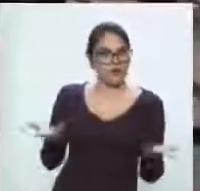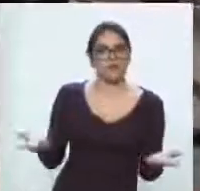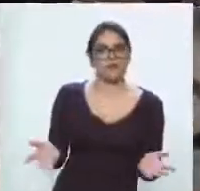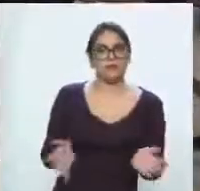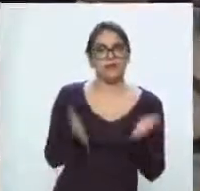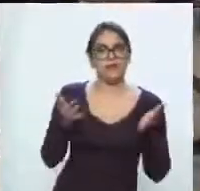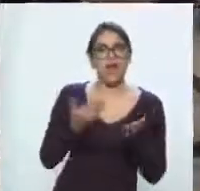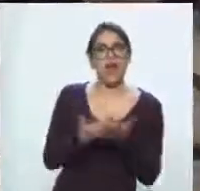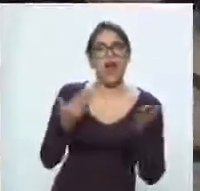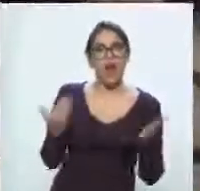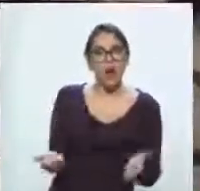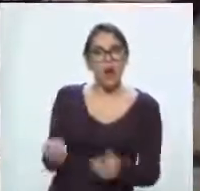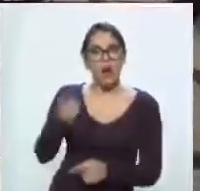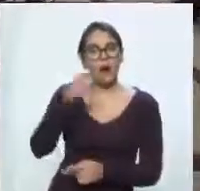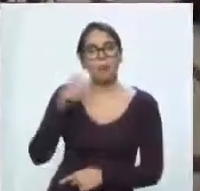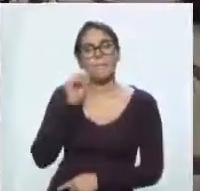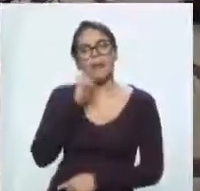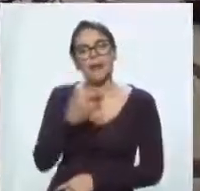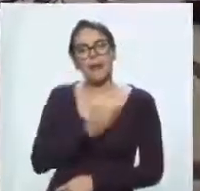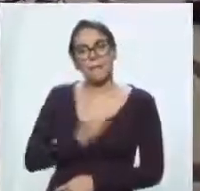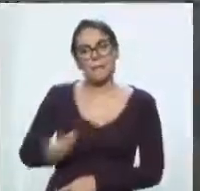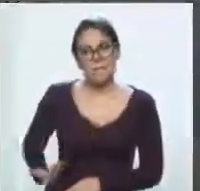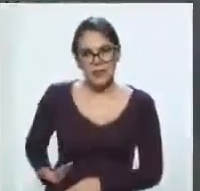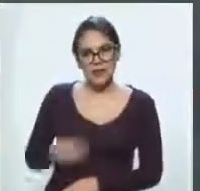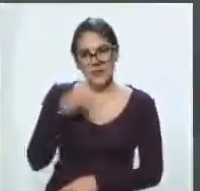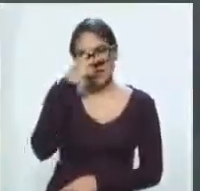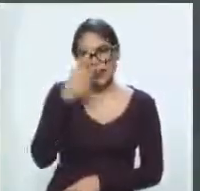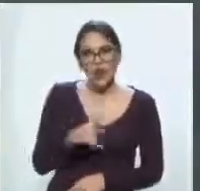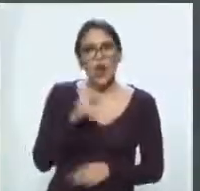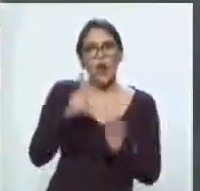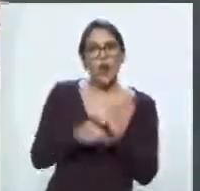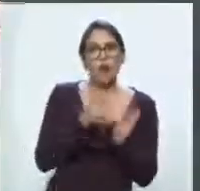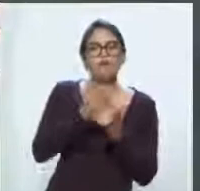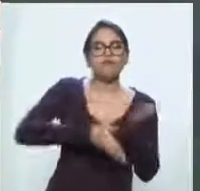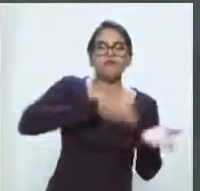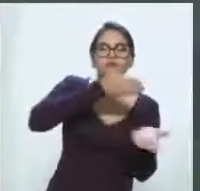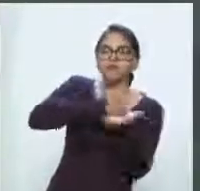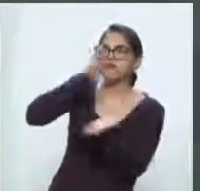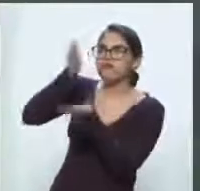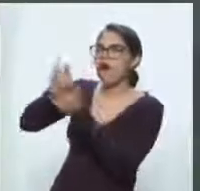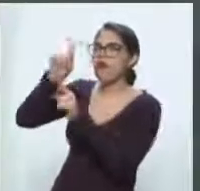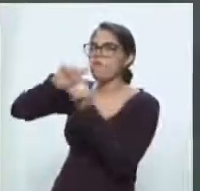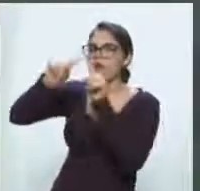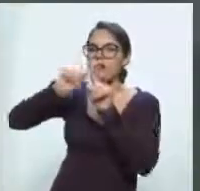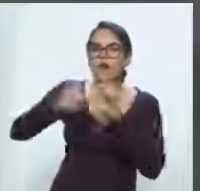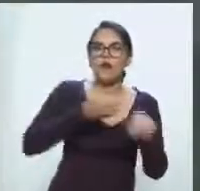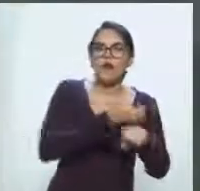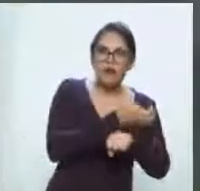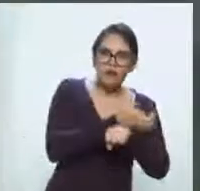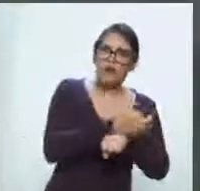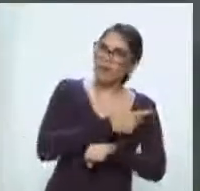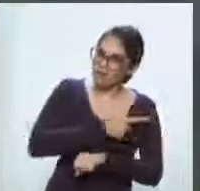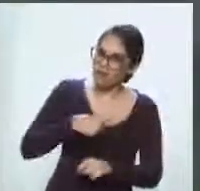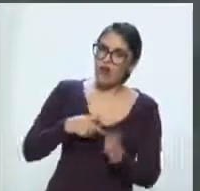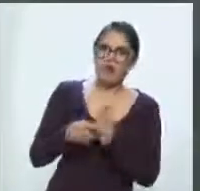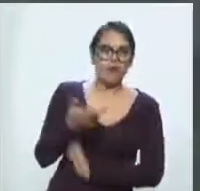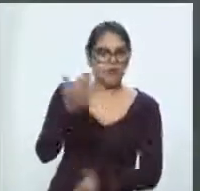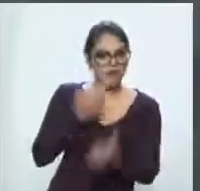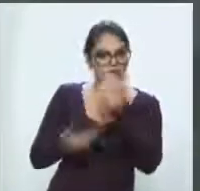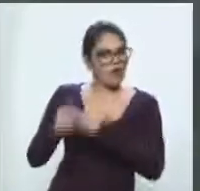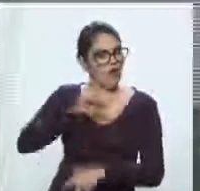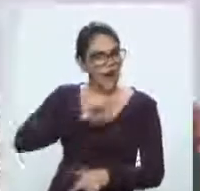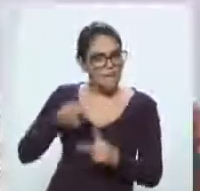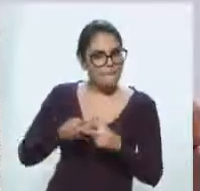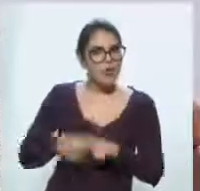pandemia en la salud y la economía, es necesario reactivar la vida pública del país. El acontecer político en la gira de esta